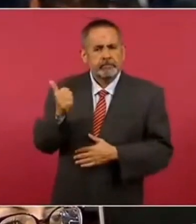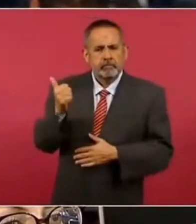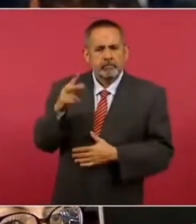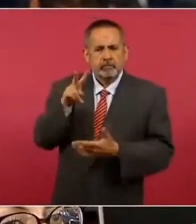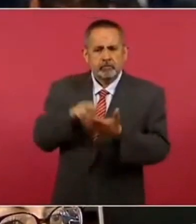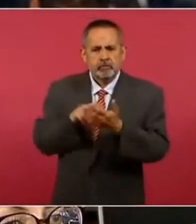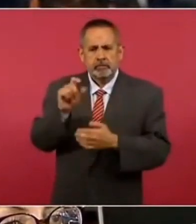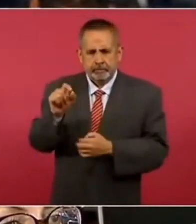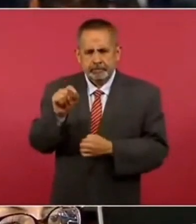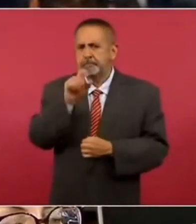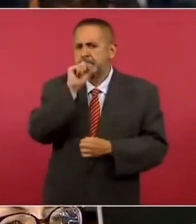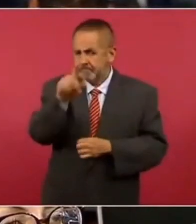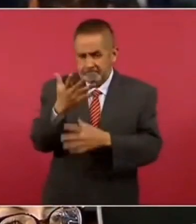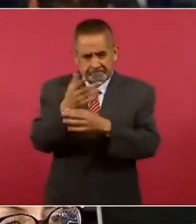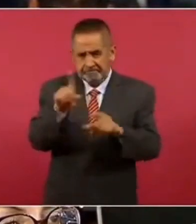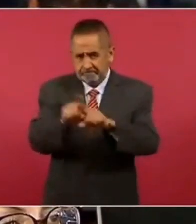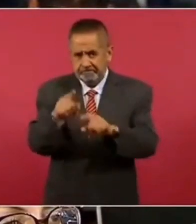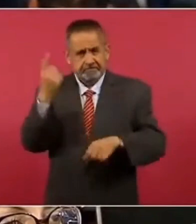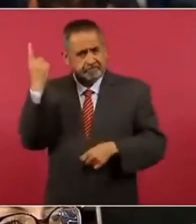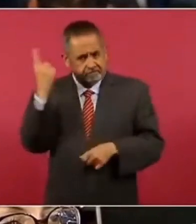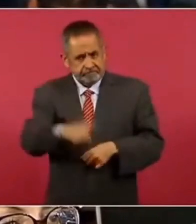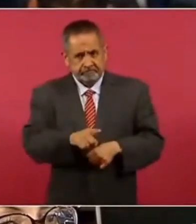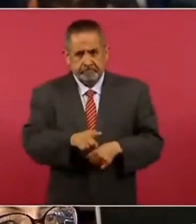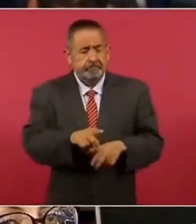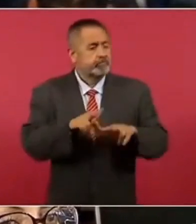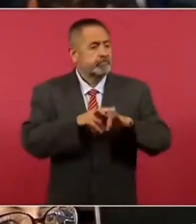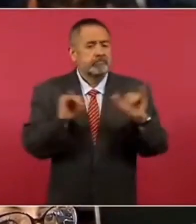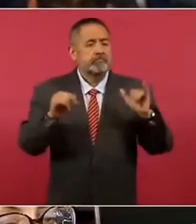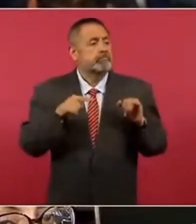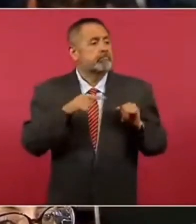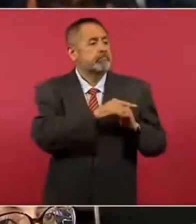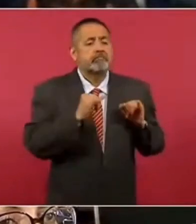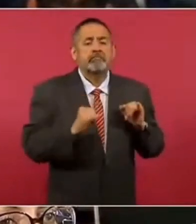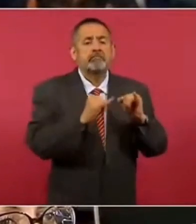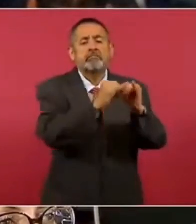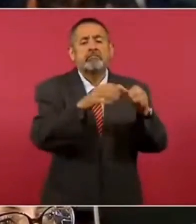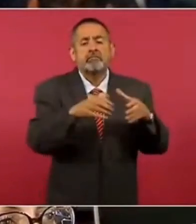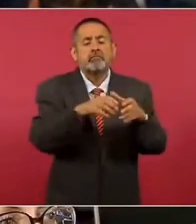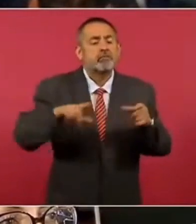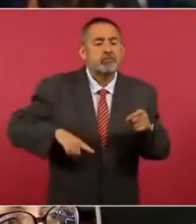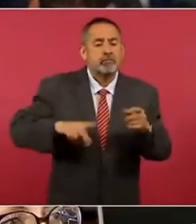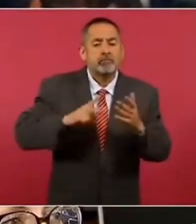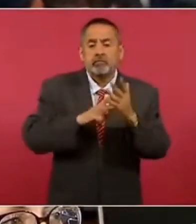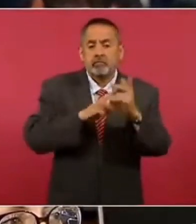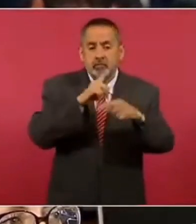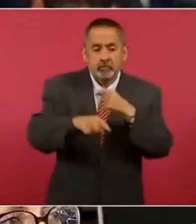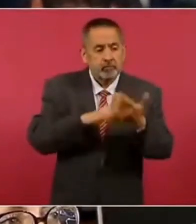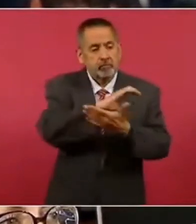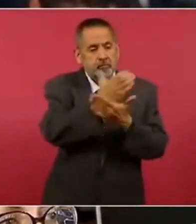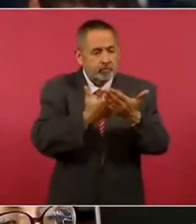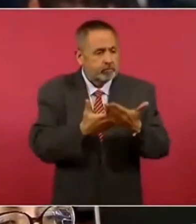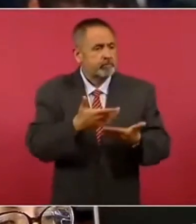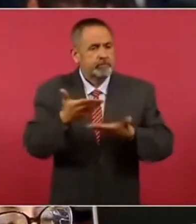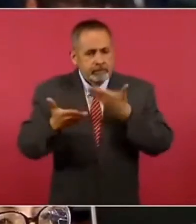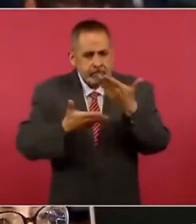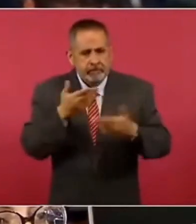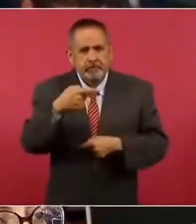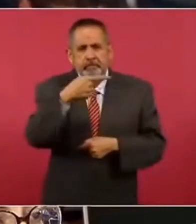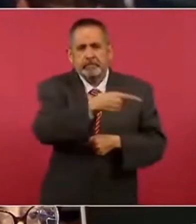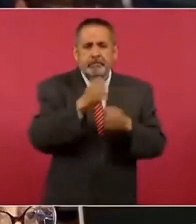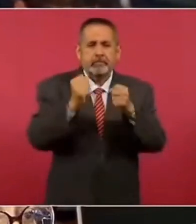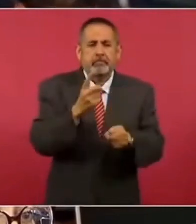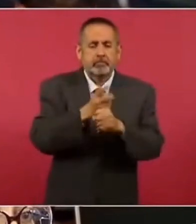usted también dio instrucciones para que ninguna dependencia del gobierno federal volviera a contratar servicios de